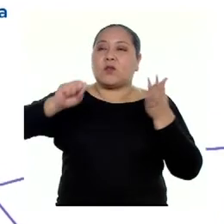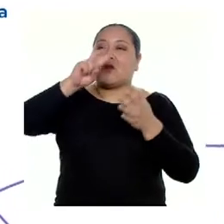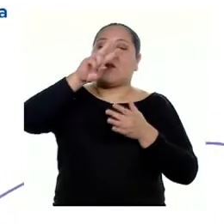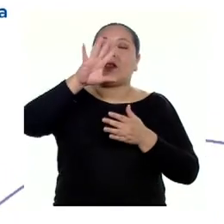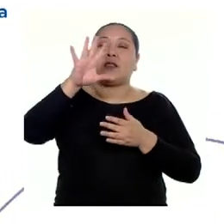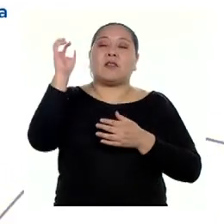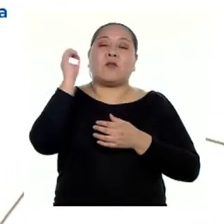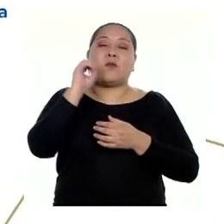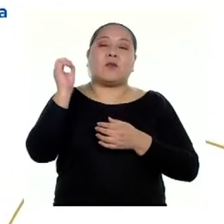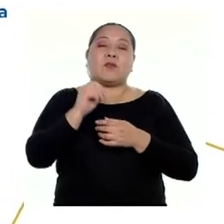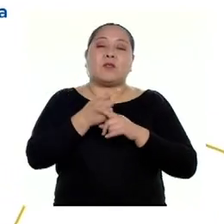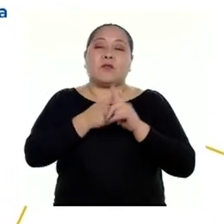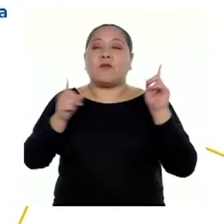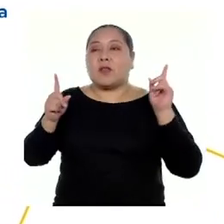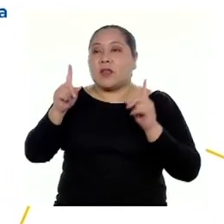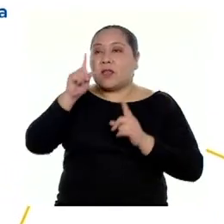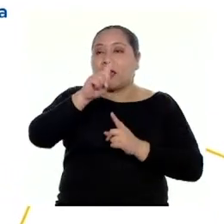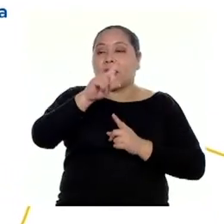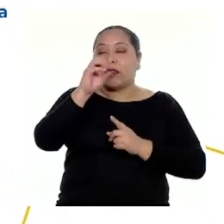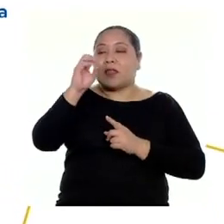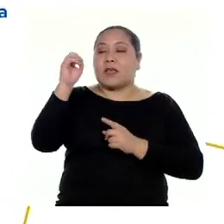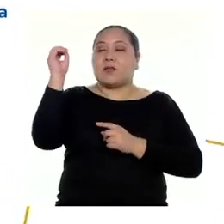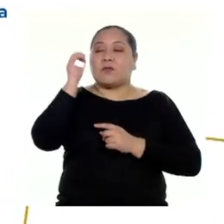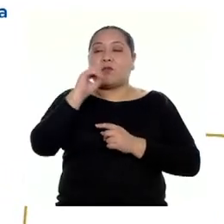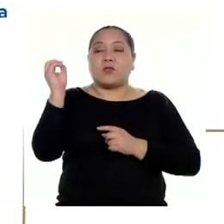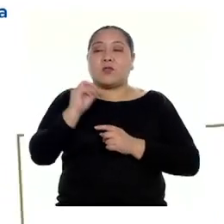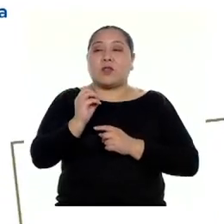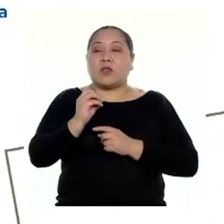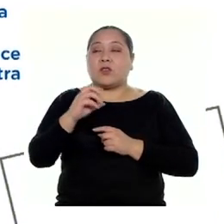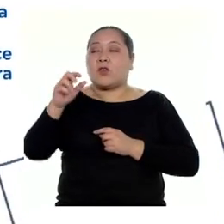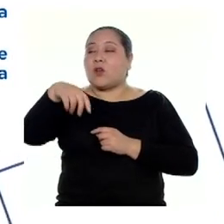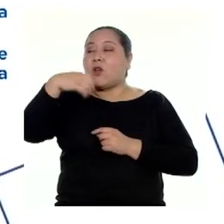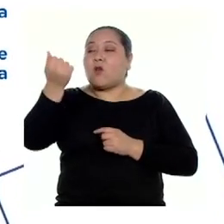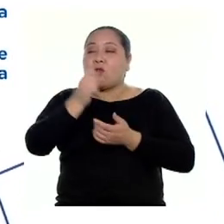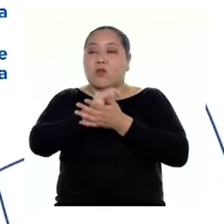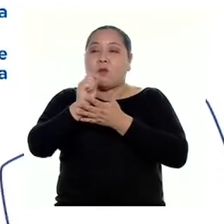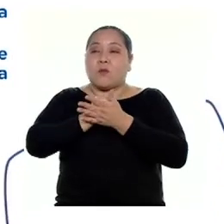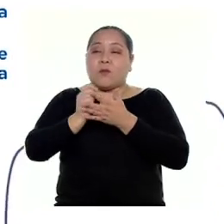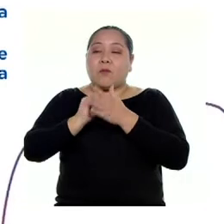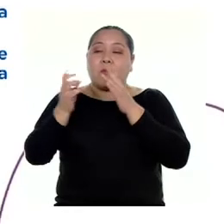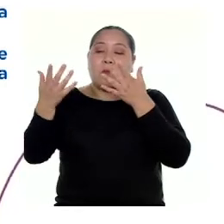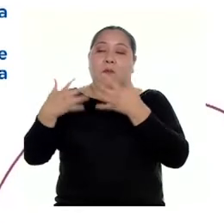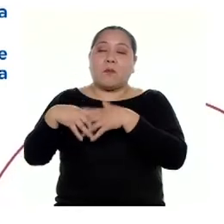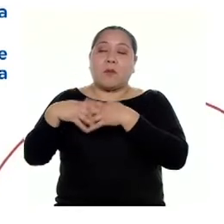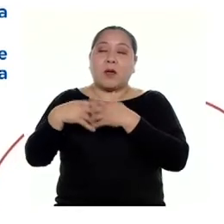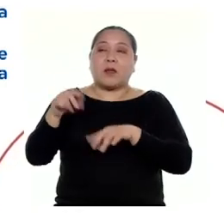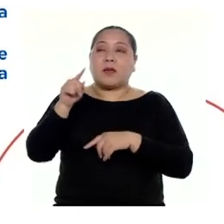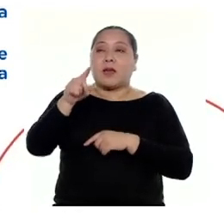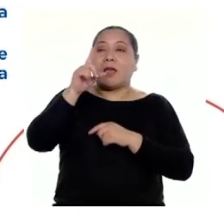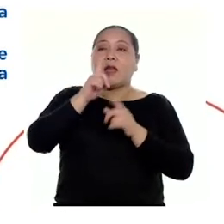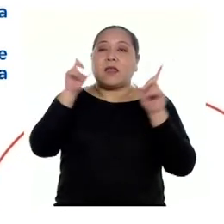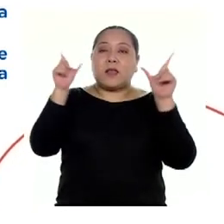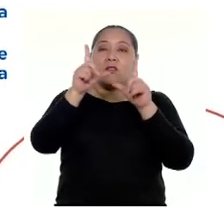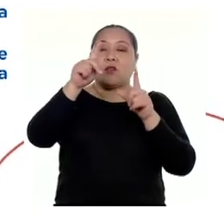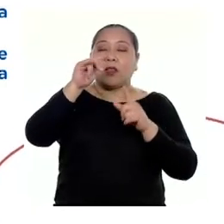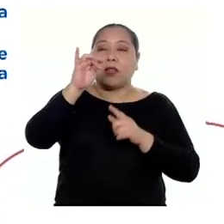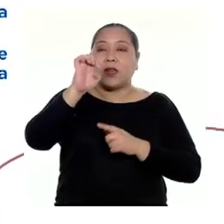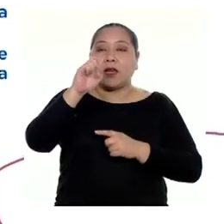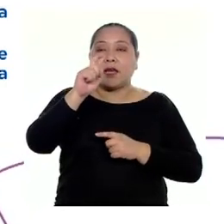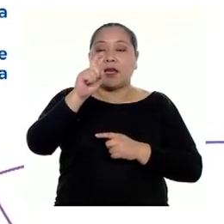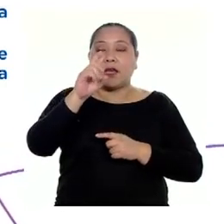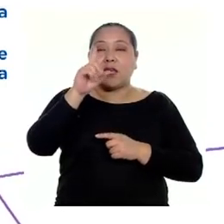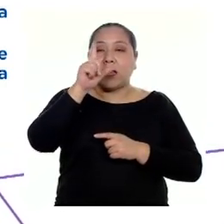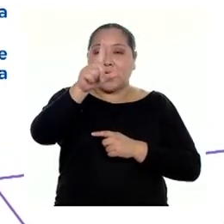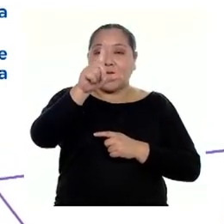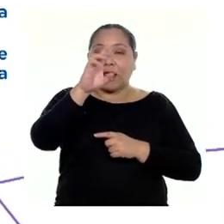comparado al 10% de la otra marca. Además, el televisor LEP ya tiene incluido su